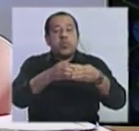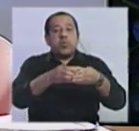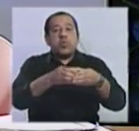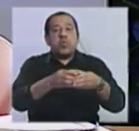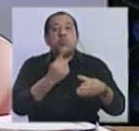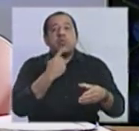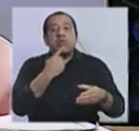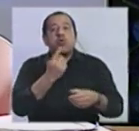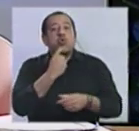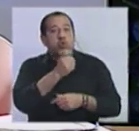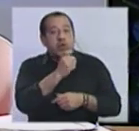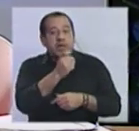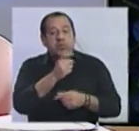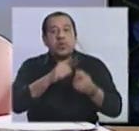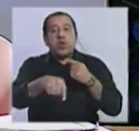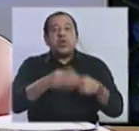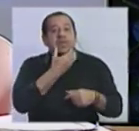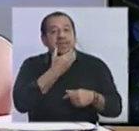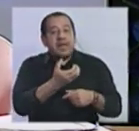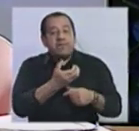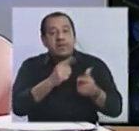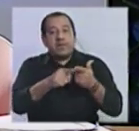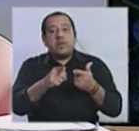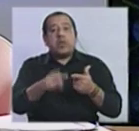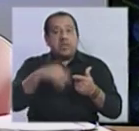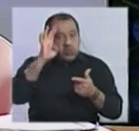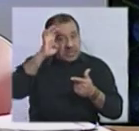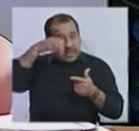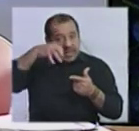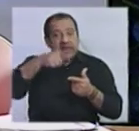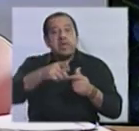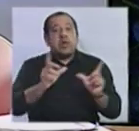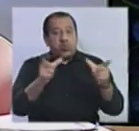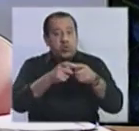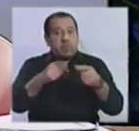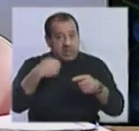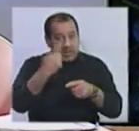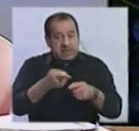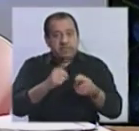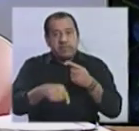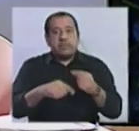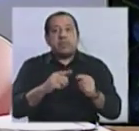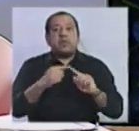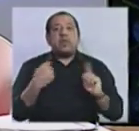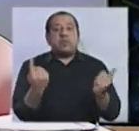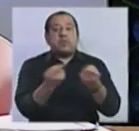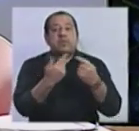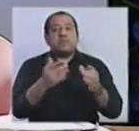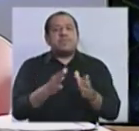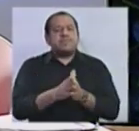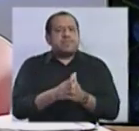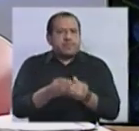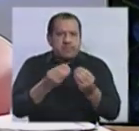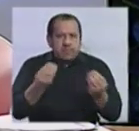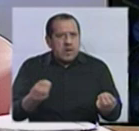él. Tanto con Ernesto Talvi como con Julio María Sanguinetti y parte de la dirección del partido. ¿Cómo